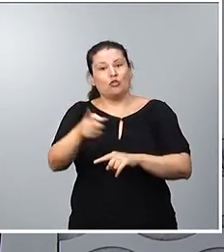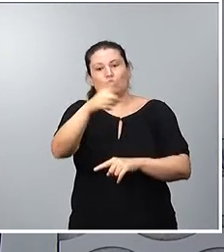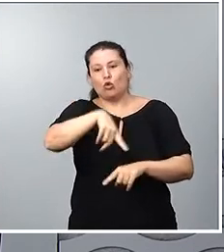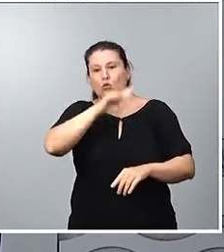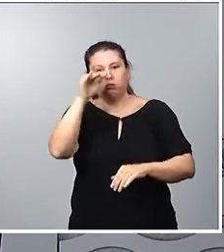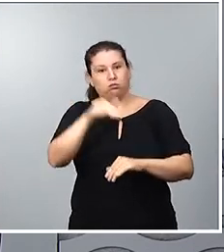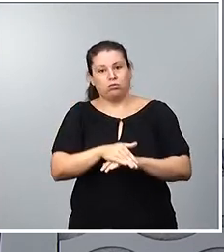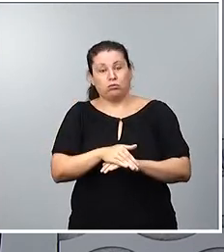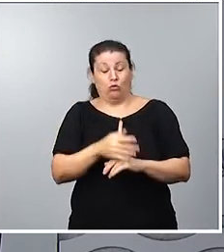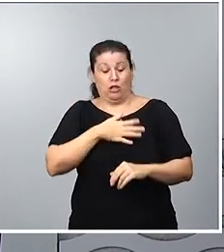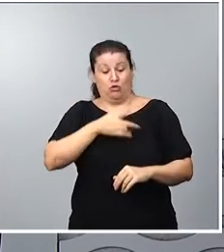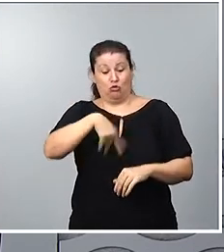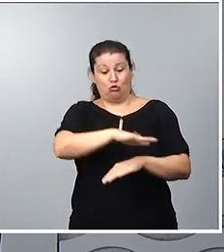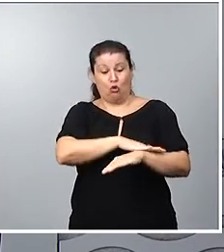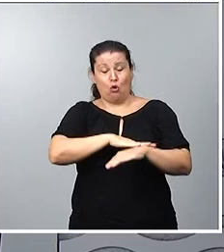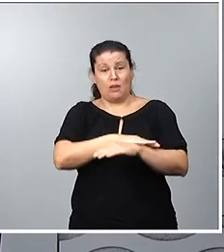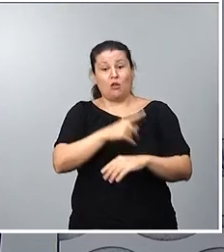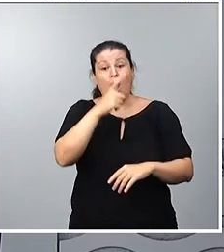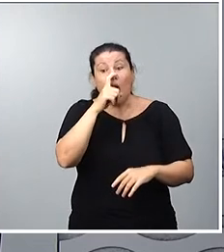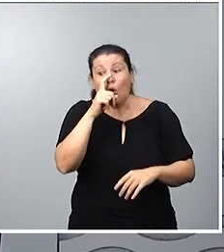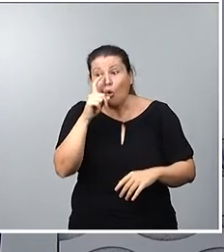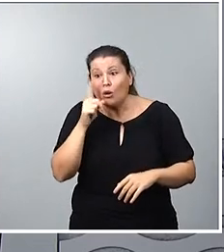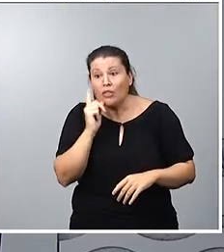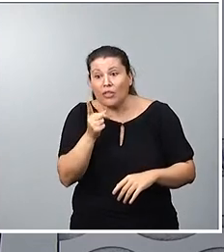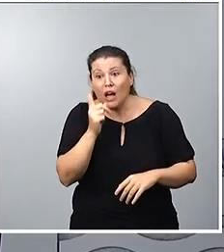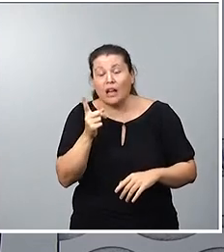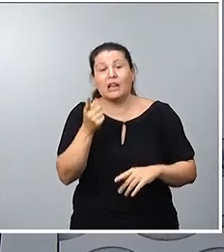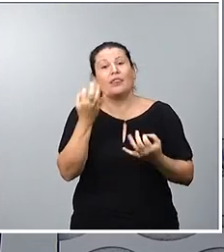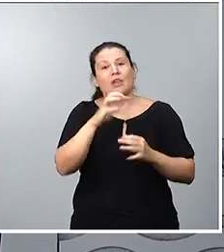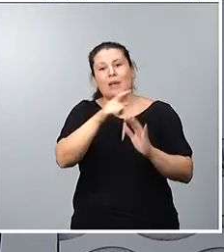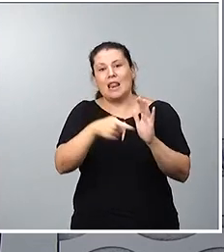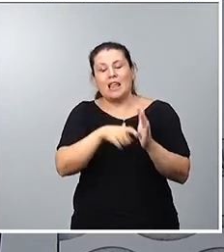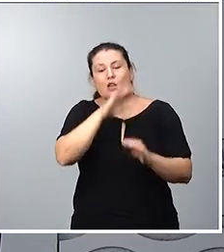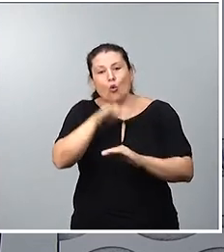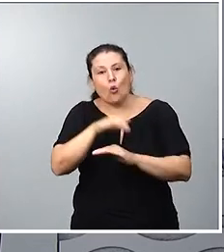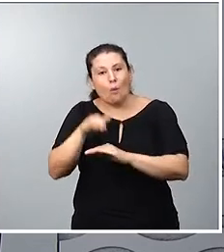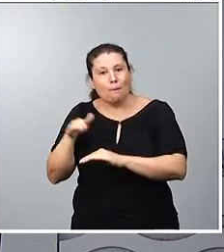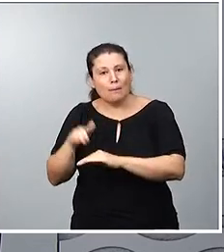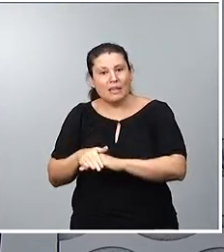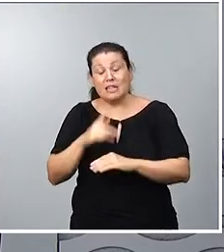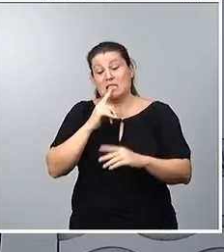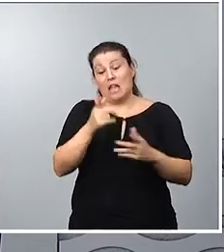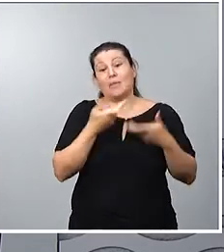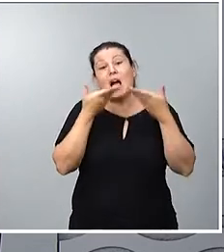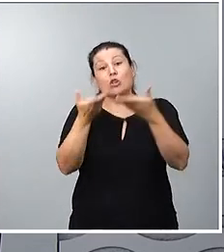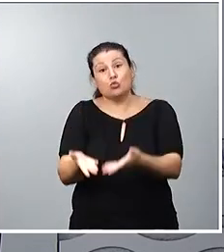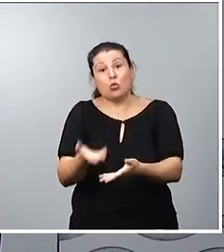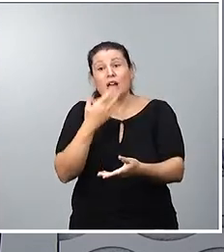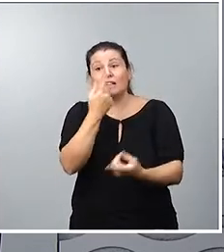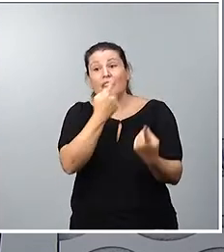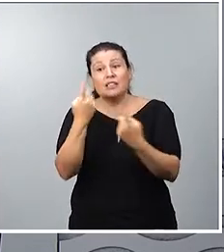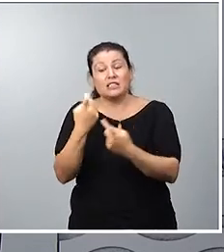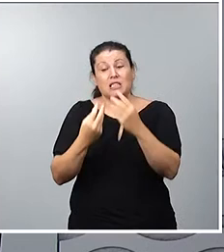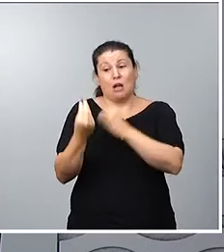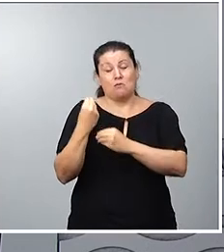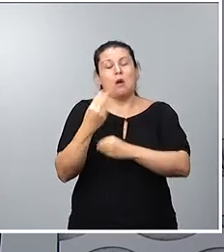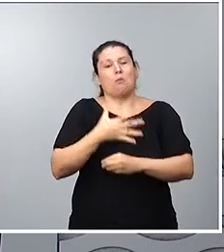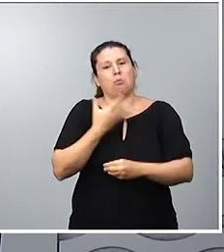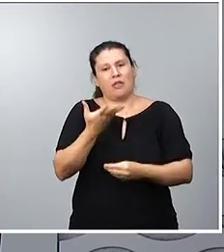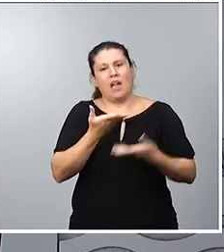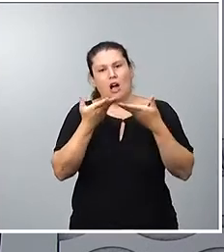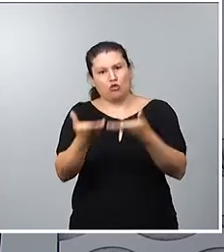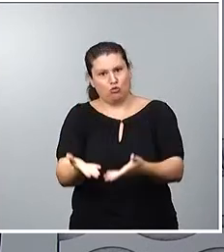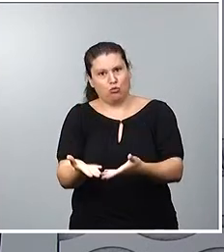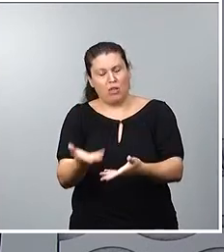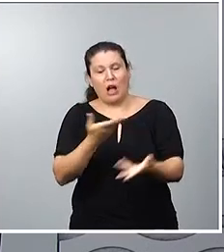que recordar a todos esa obligación y ayudarles a cumplirla si lo necesitan. Por lo tanto, ahí vamos a estar y desde luego a